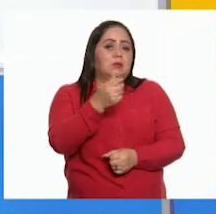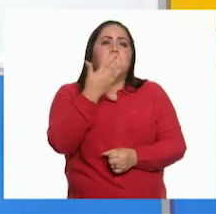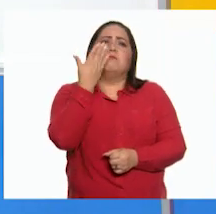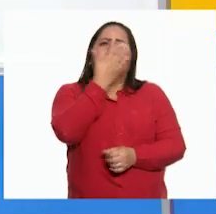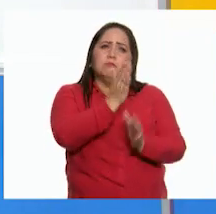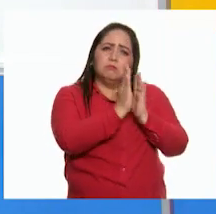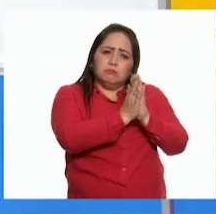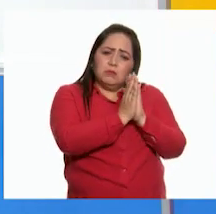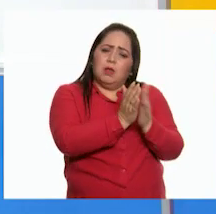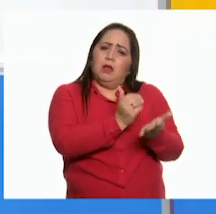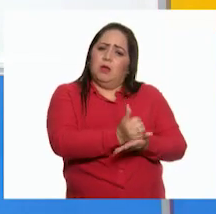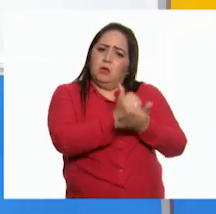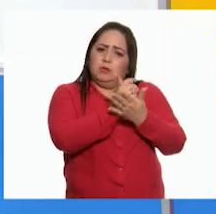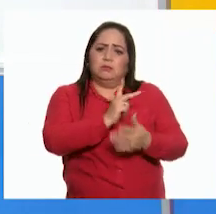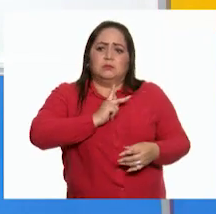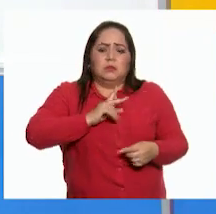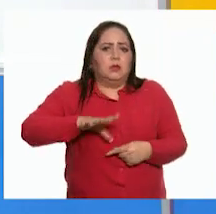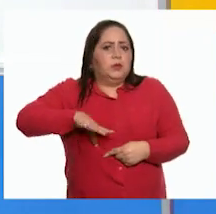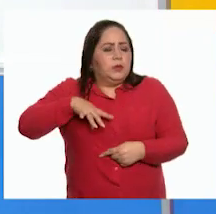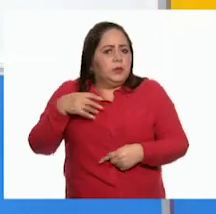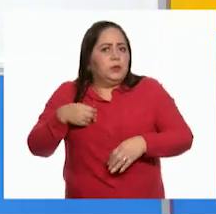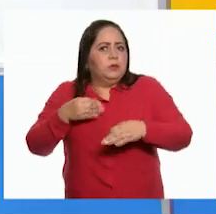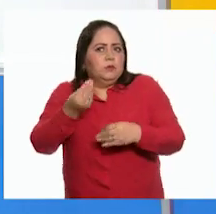pedirles solidaridad con mi esfuerzo.